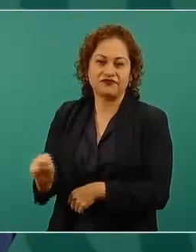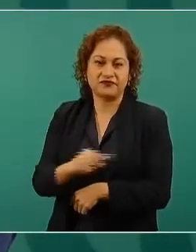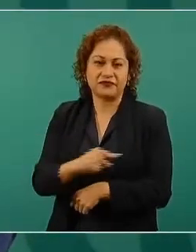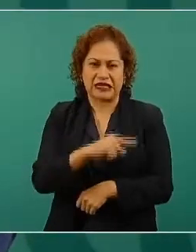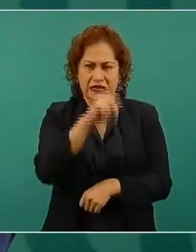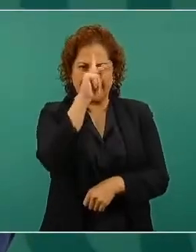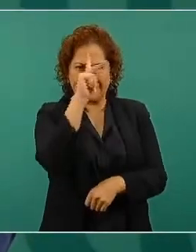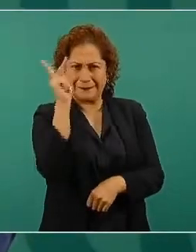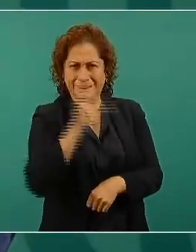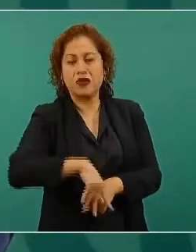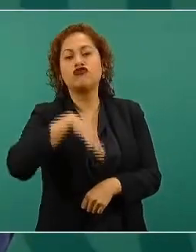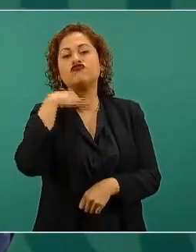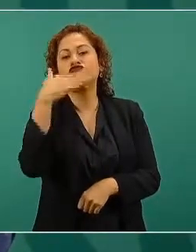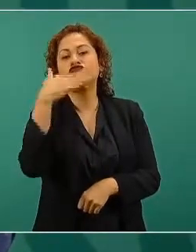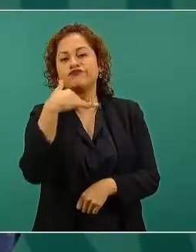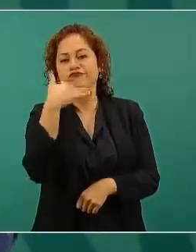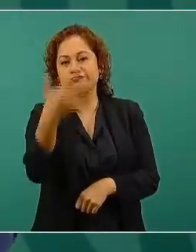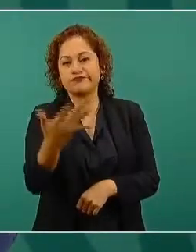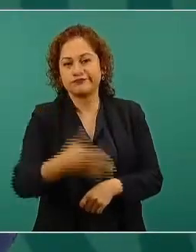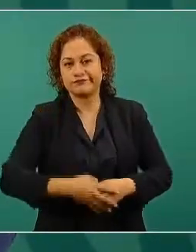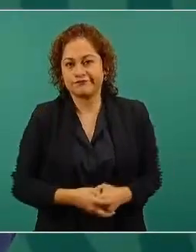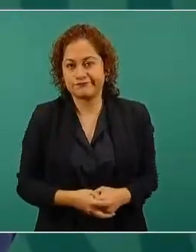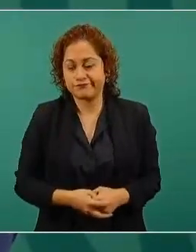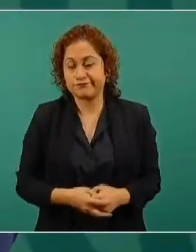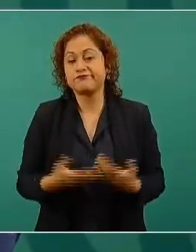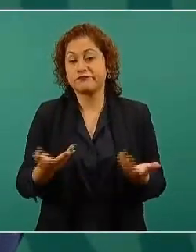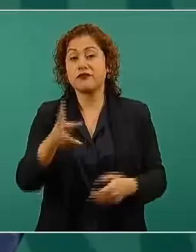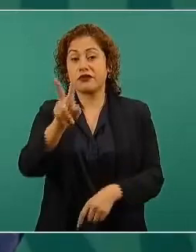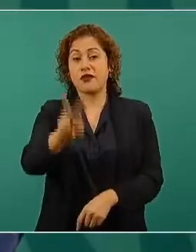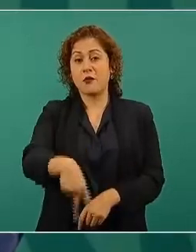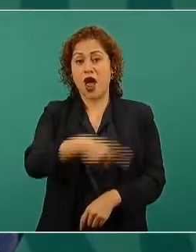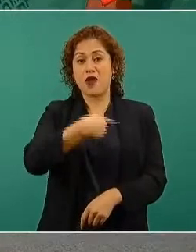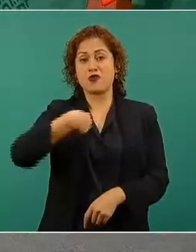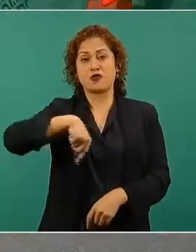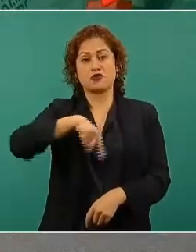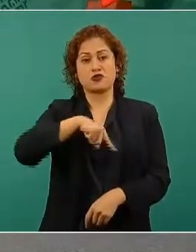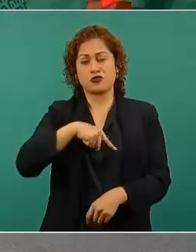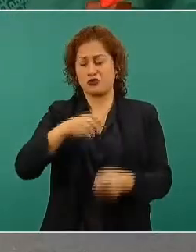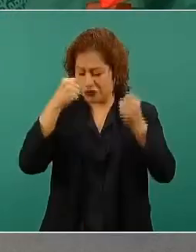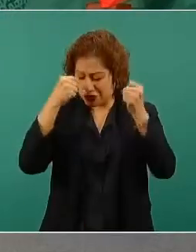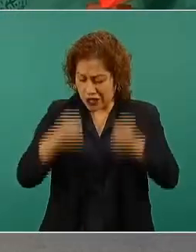de que es el principal problema de México, la corrupción.